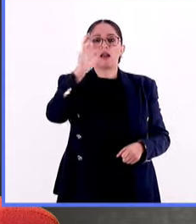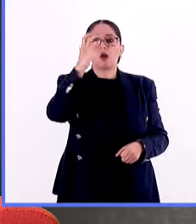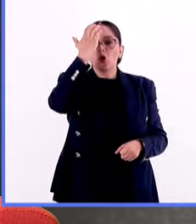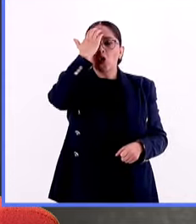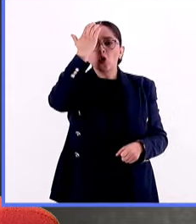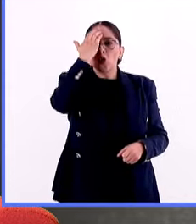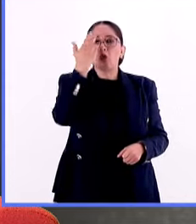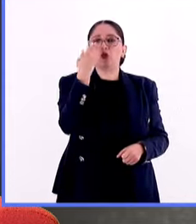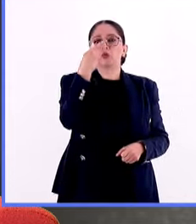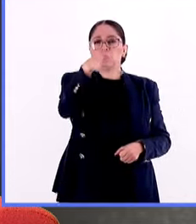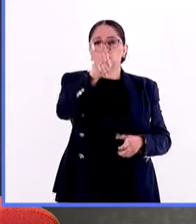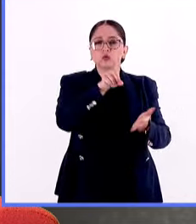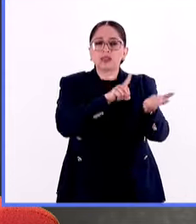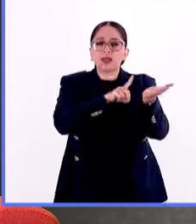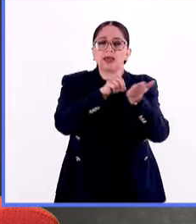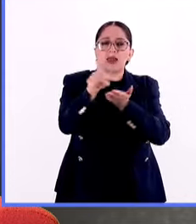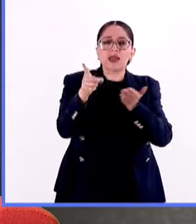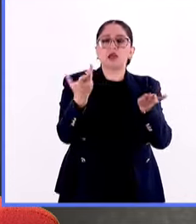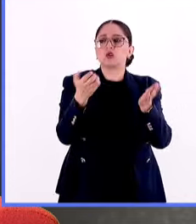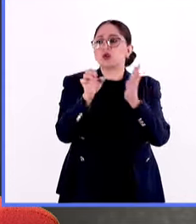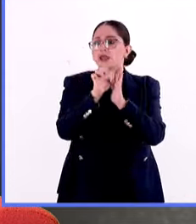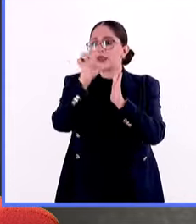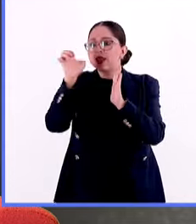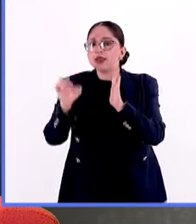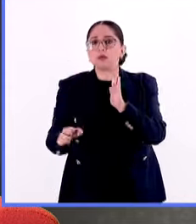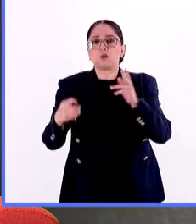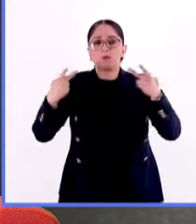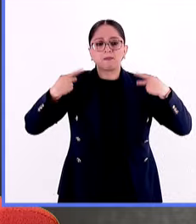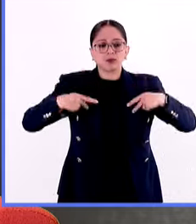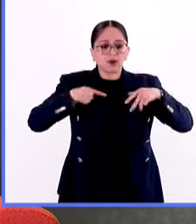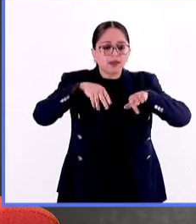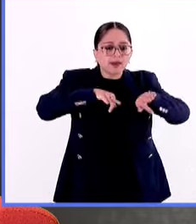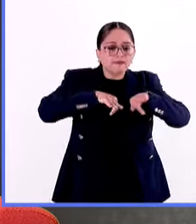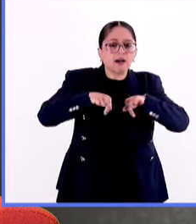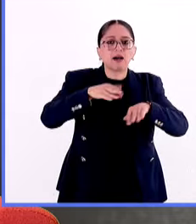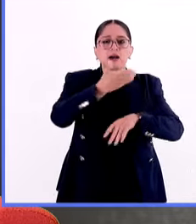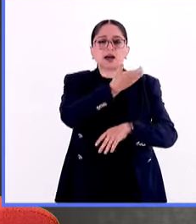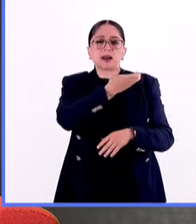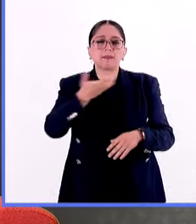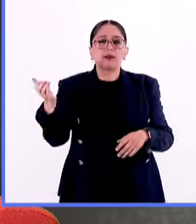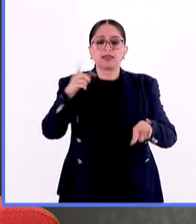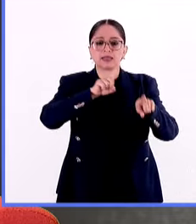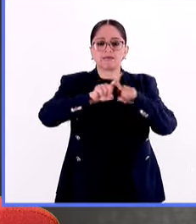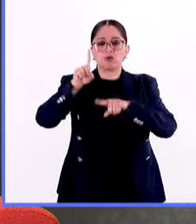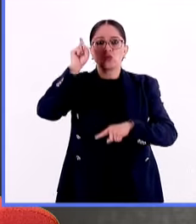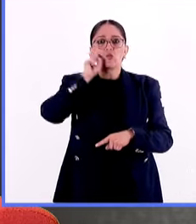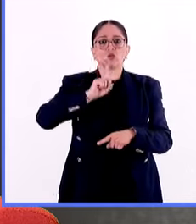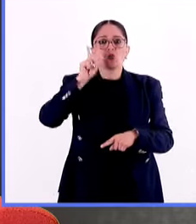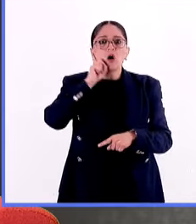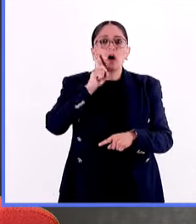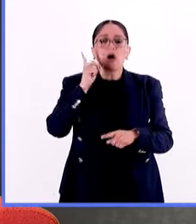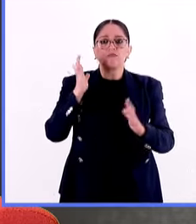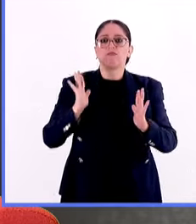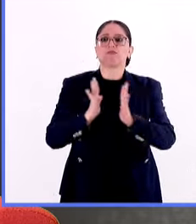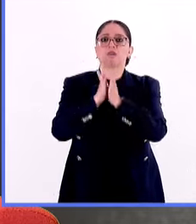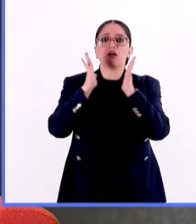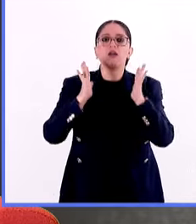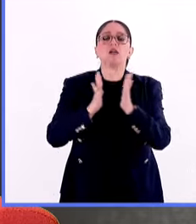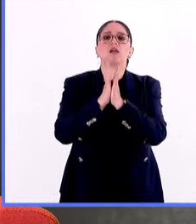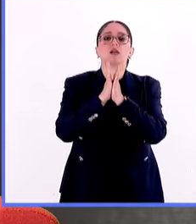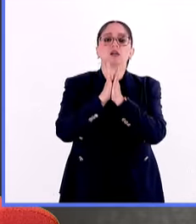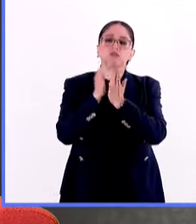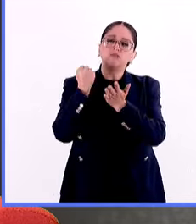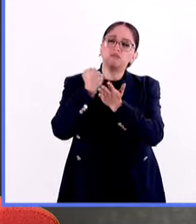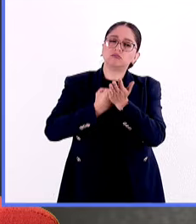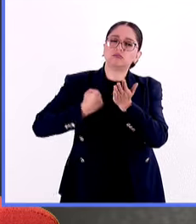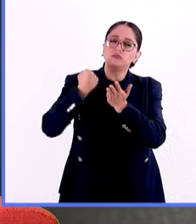como los obreros, los campesinos, incluso mujeres que participaron en esta lucha y que